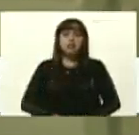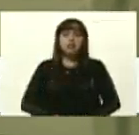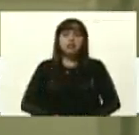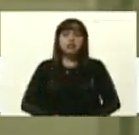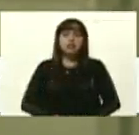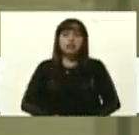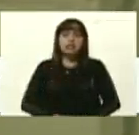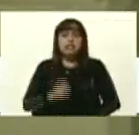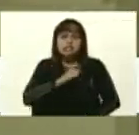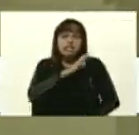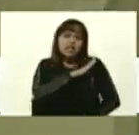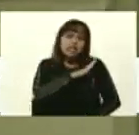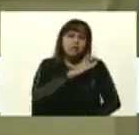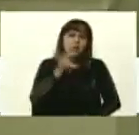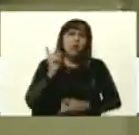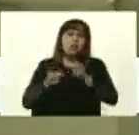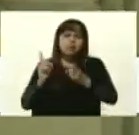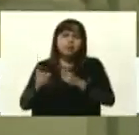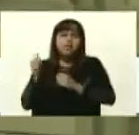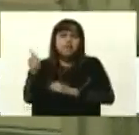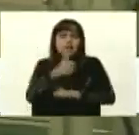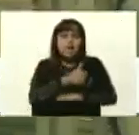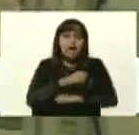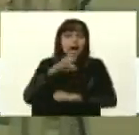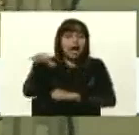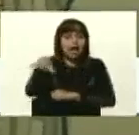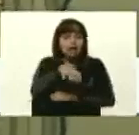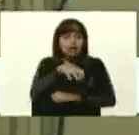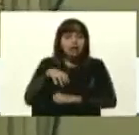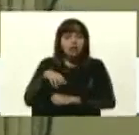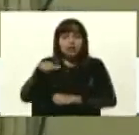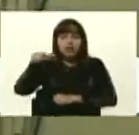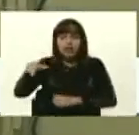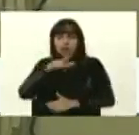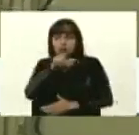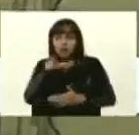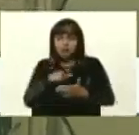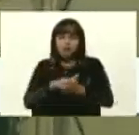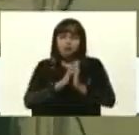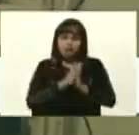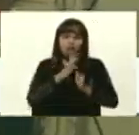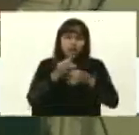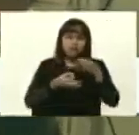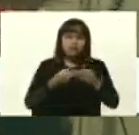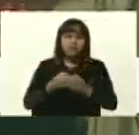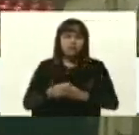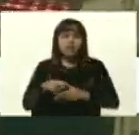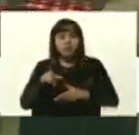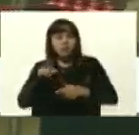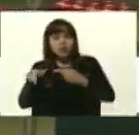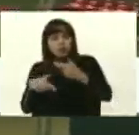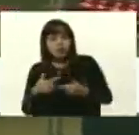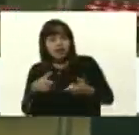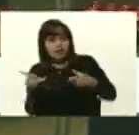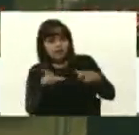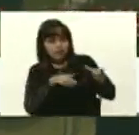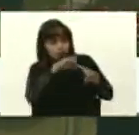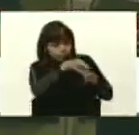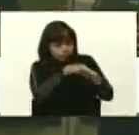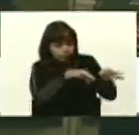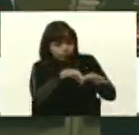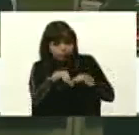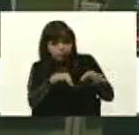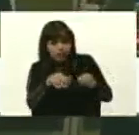necesidad que tengamos nosotros por cada estado. Este es un componente integral. Miguel, explícanos. Sí, una vez que la tarjeta ya ha sido ensamblada